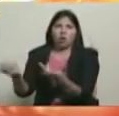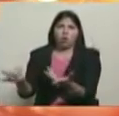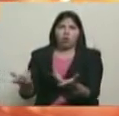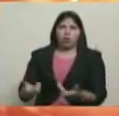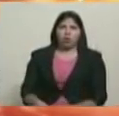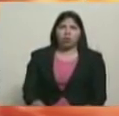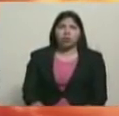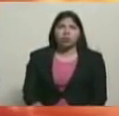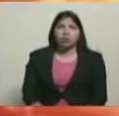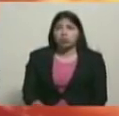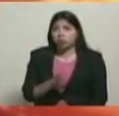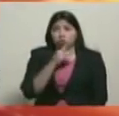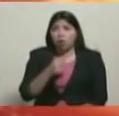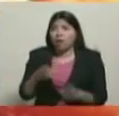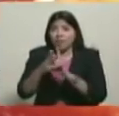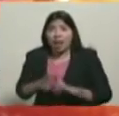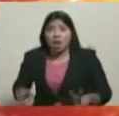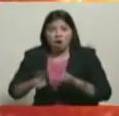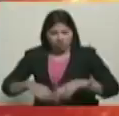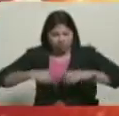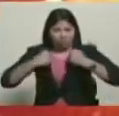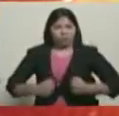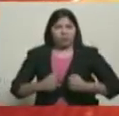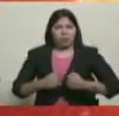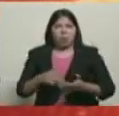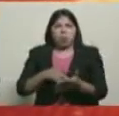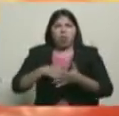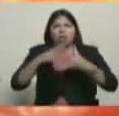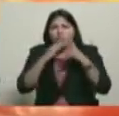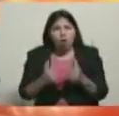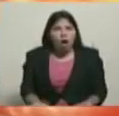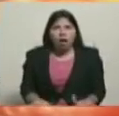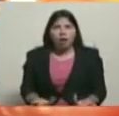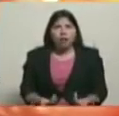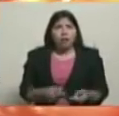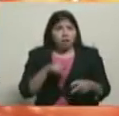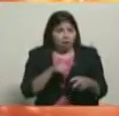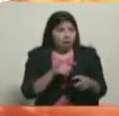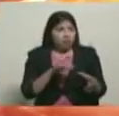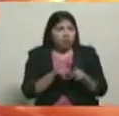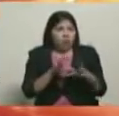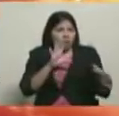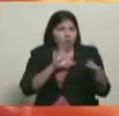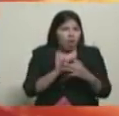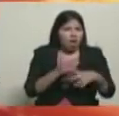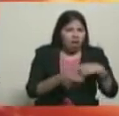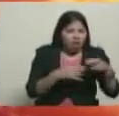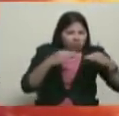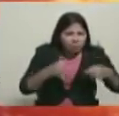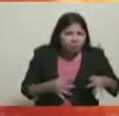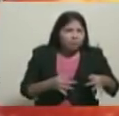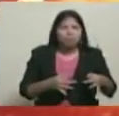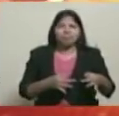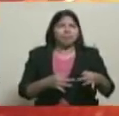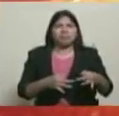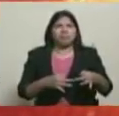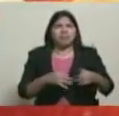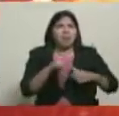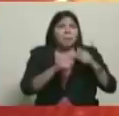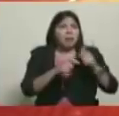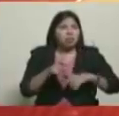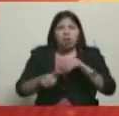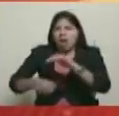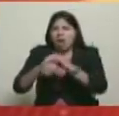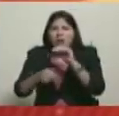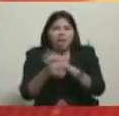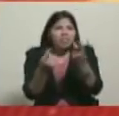principios, ahí no hay valores. Esto no es el bolivarianismo. No, no. Estos son mercenarios que se prestan plata